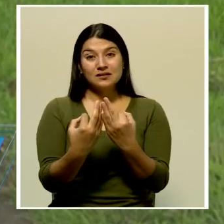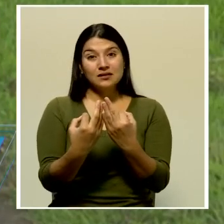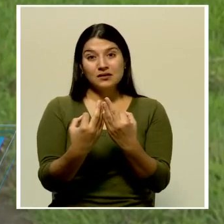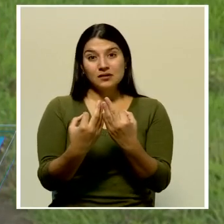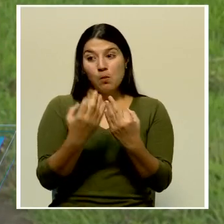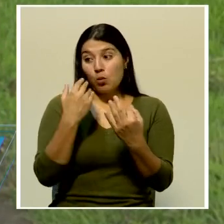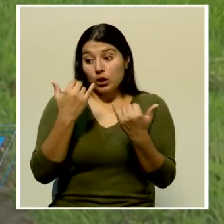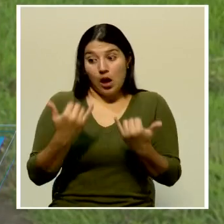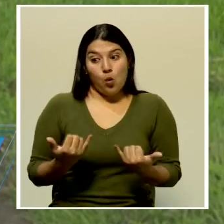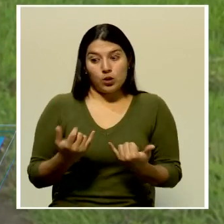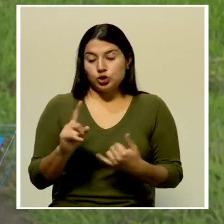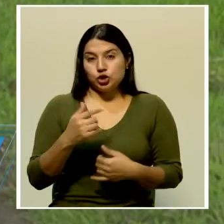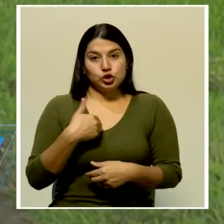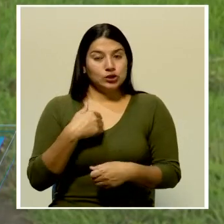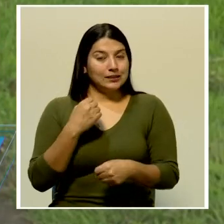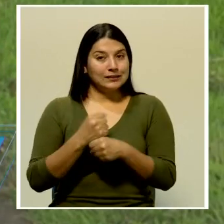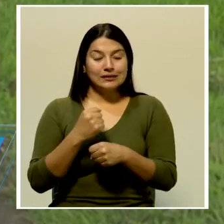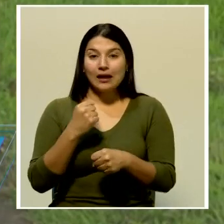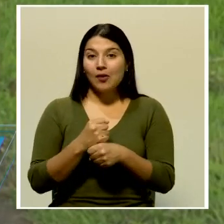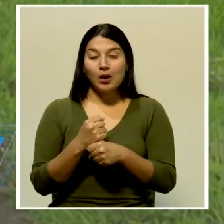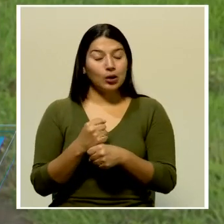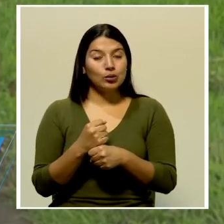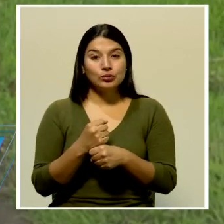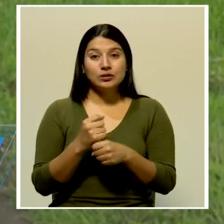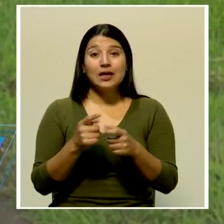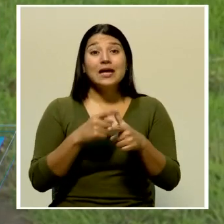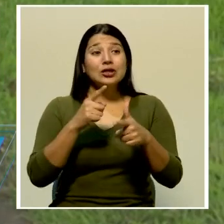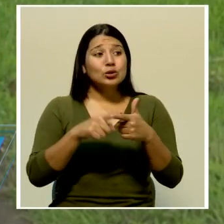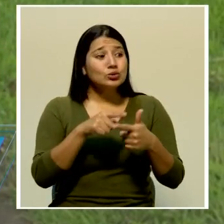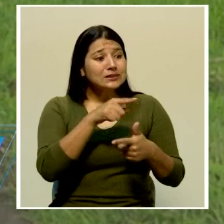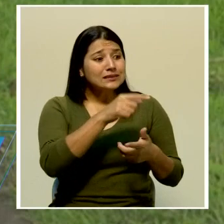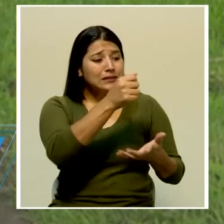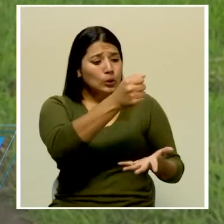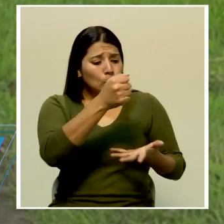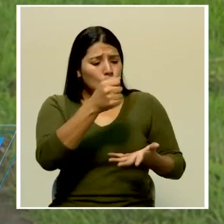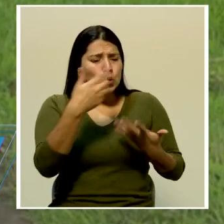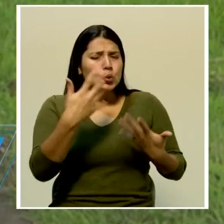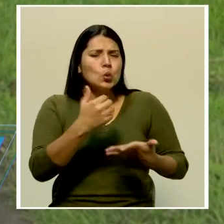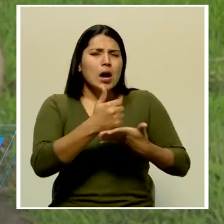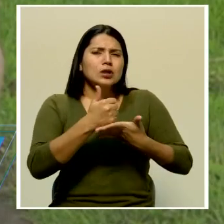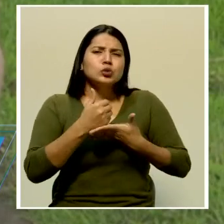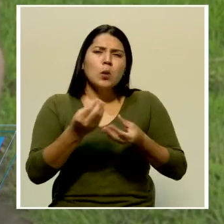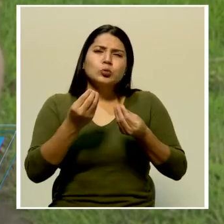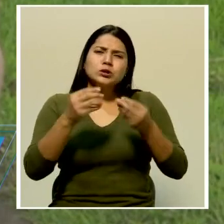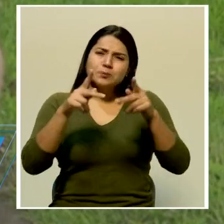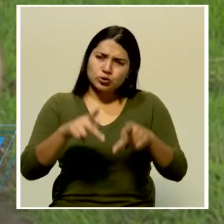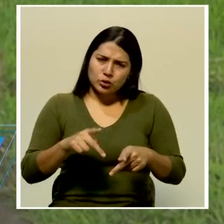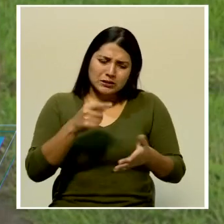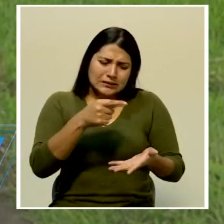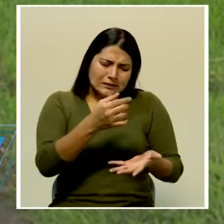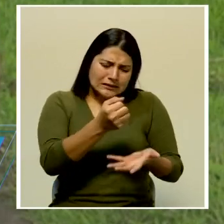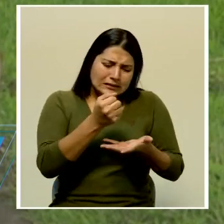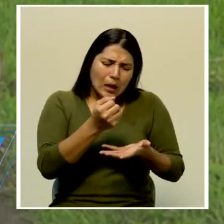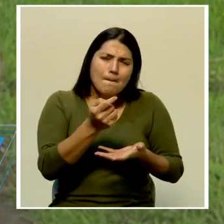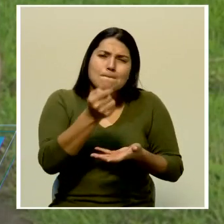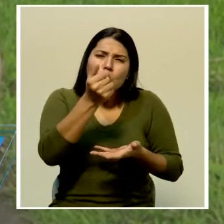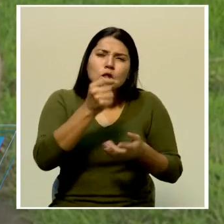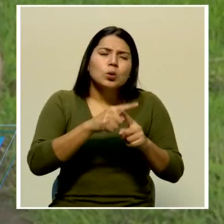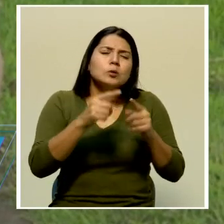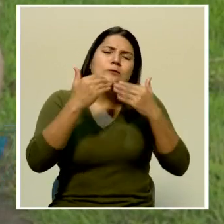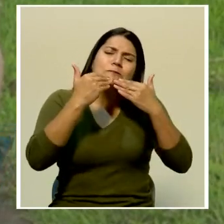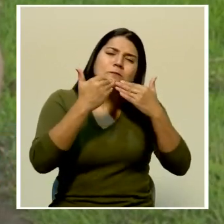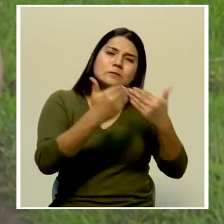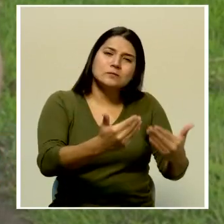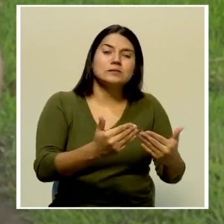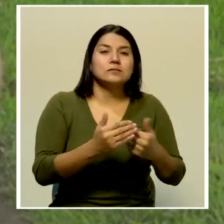incluso su trabajo, esto ha sido una subsistencia para muchas personas, aunque sea poquito, se les agradece, de verdad,